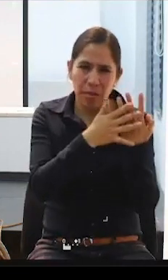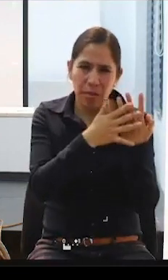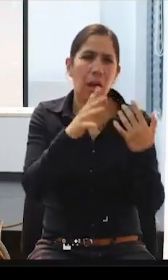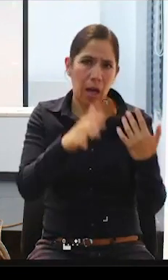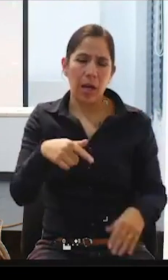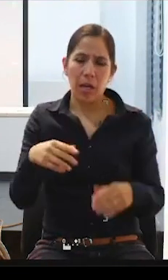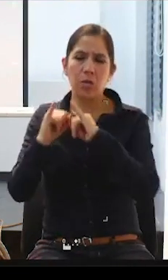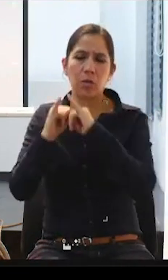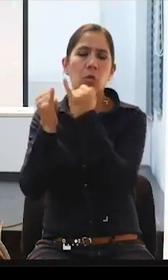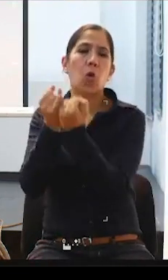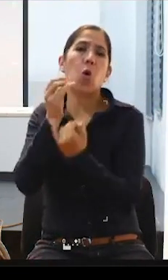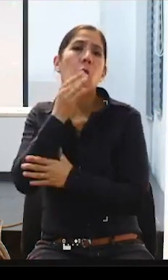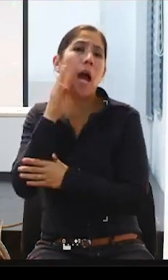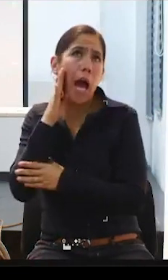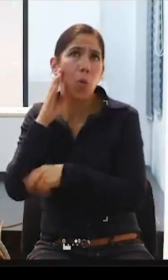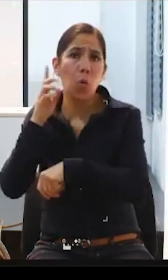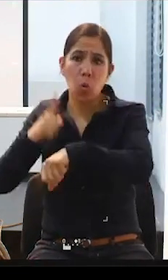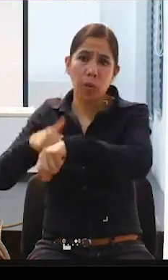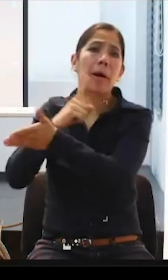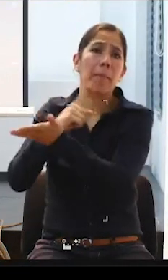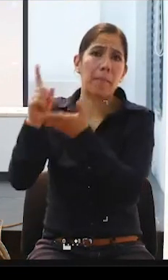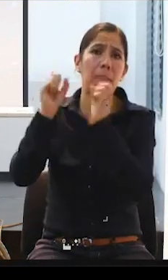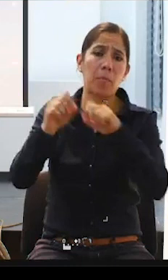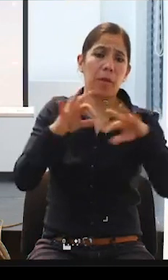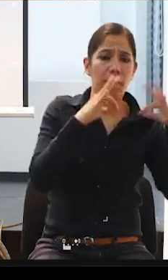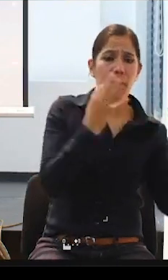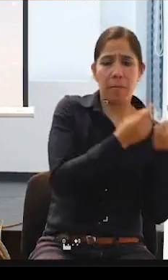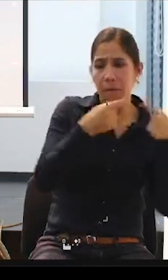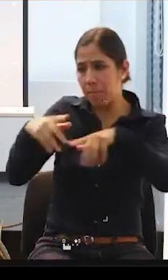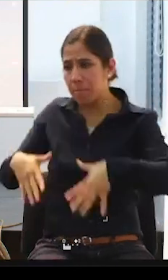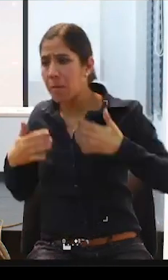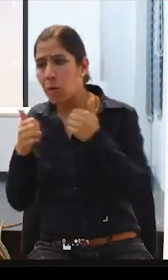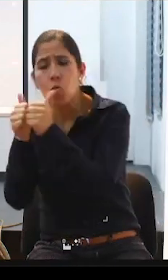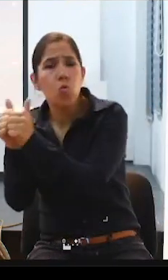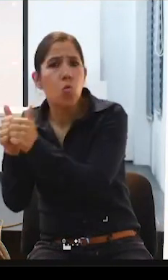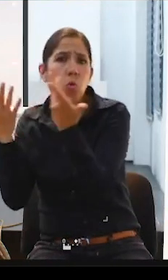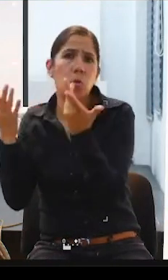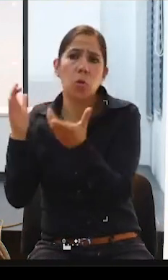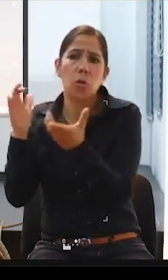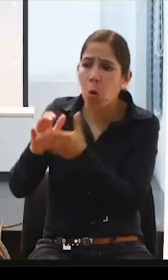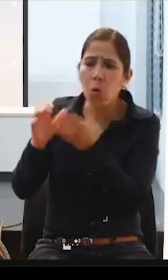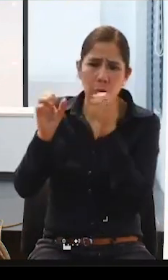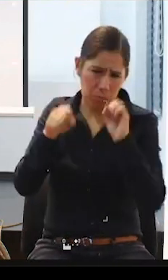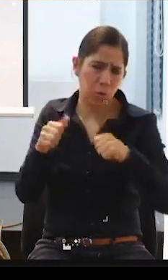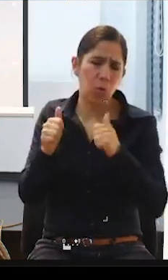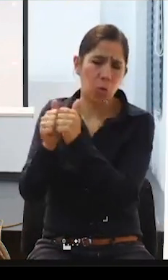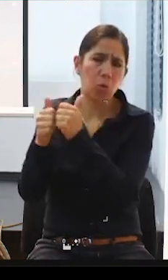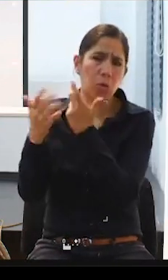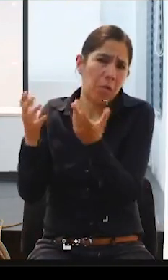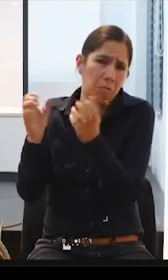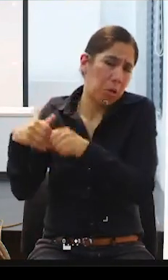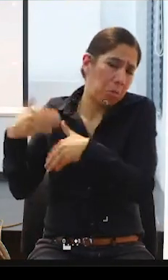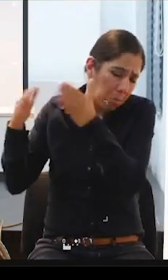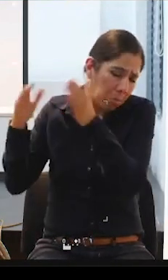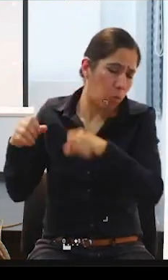puede entrar la familia y puedes, pues no sé si que es pareja, puedes hacer tu historia.